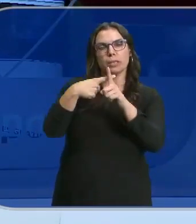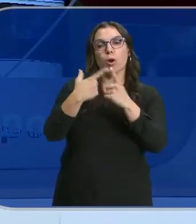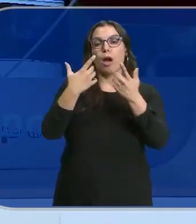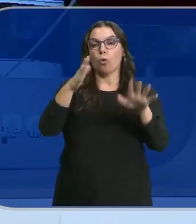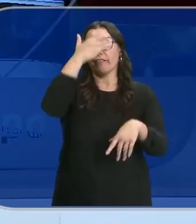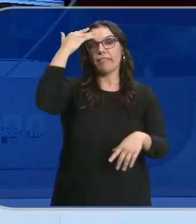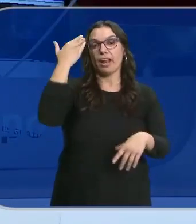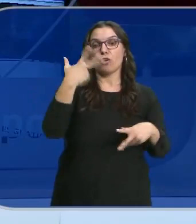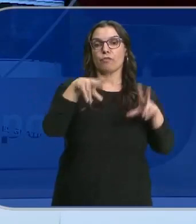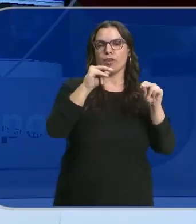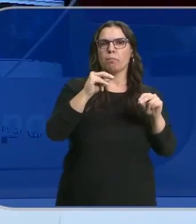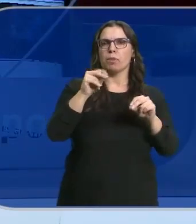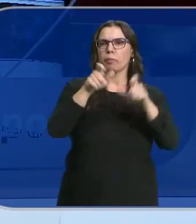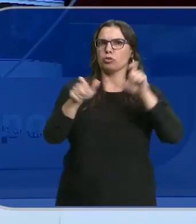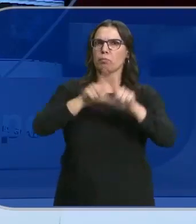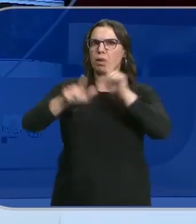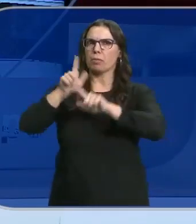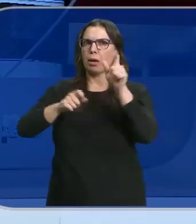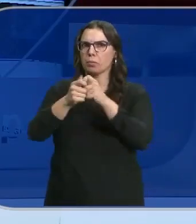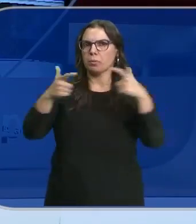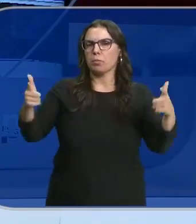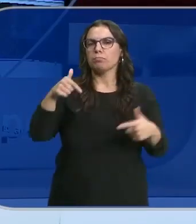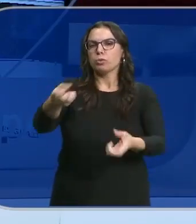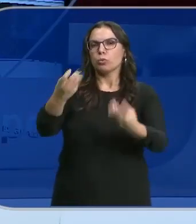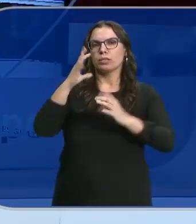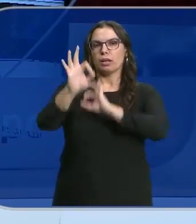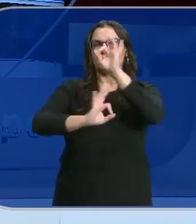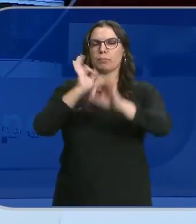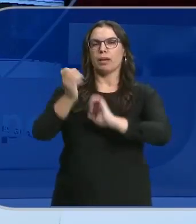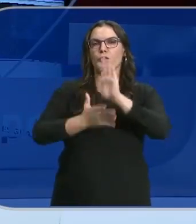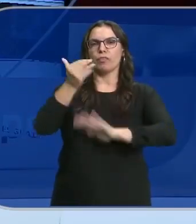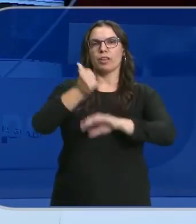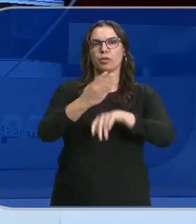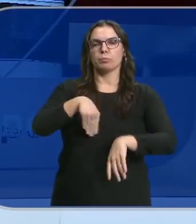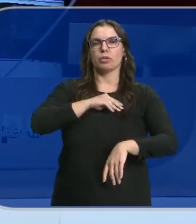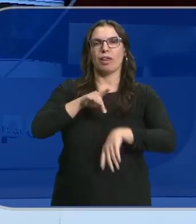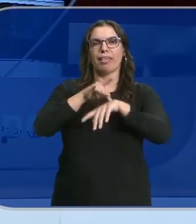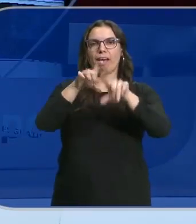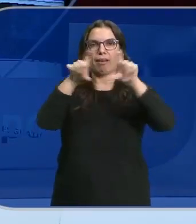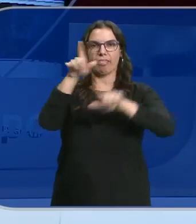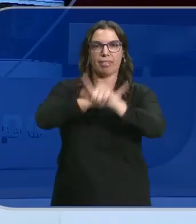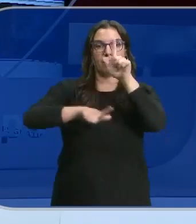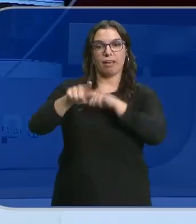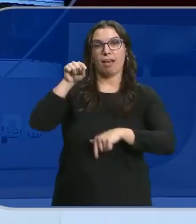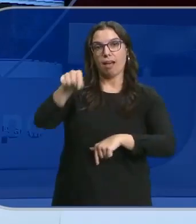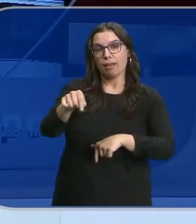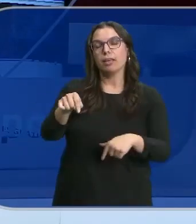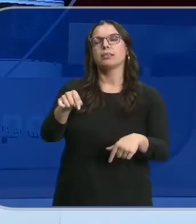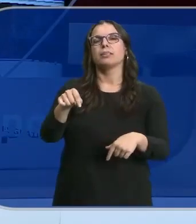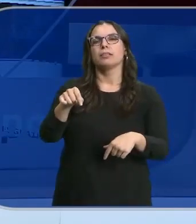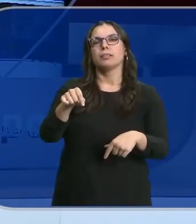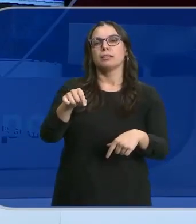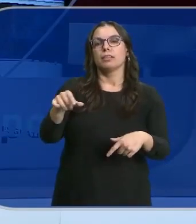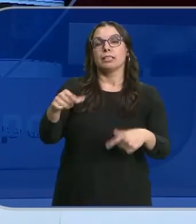demanda por viajar sigue efervescente. Así nos lo han contado en la Asamblea de la Confederación Española de Agencias de Viajes, lugar en el que se reúnen